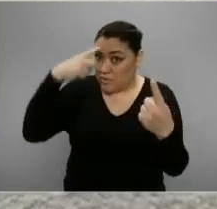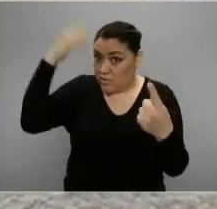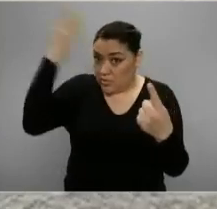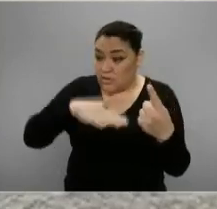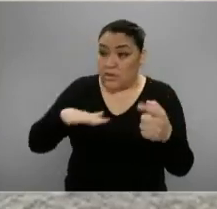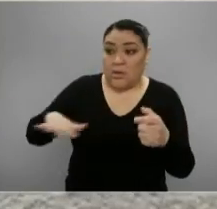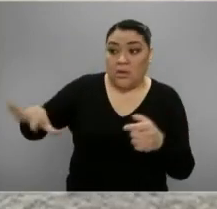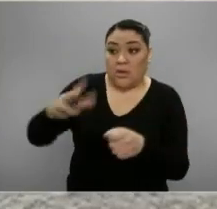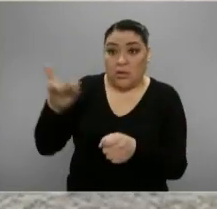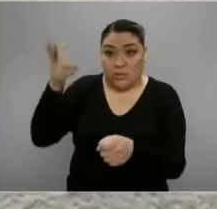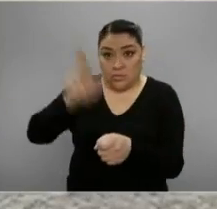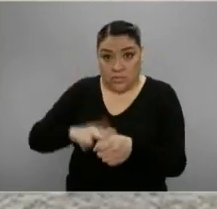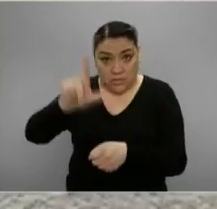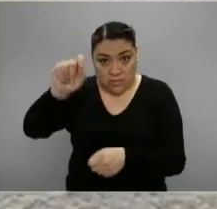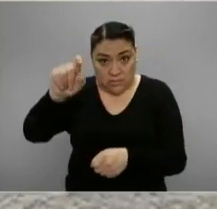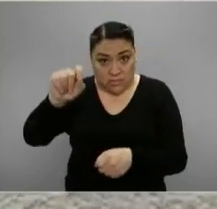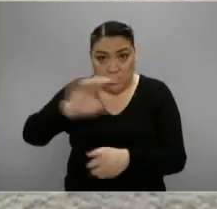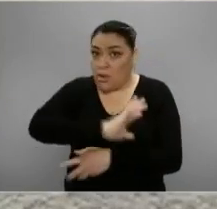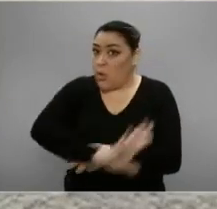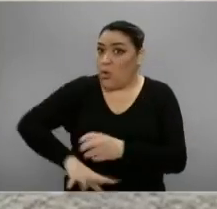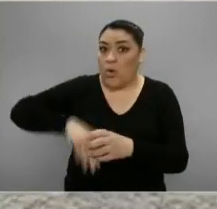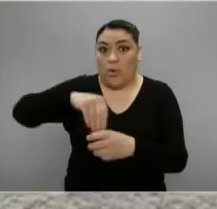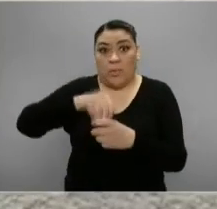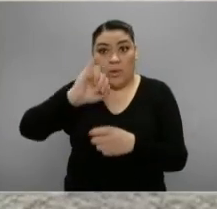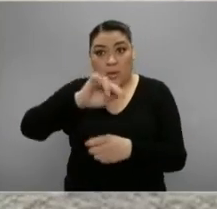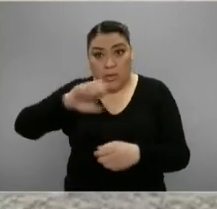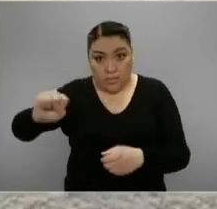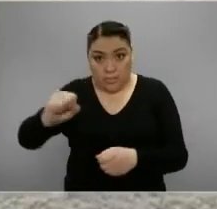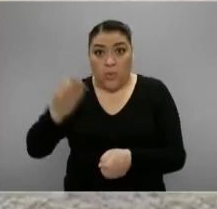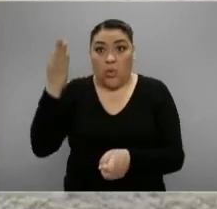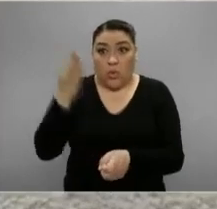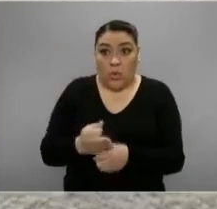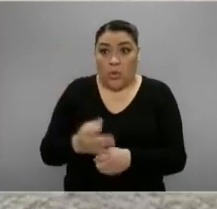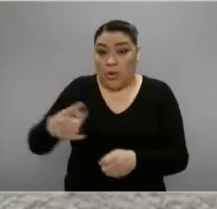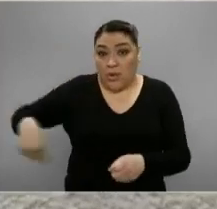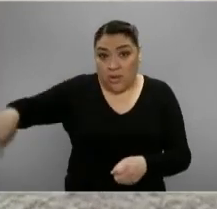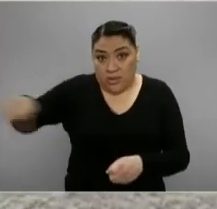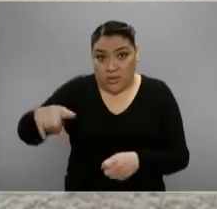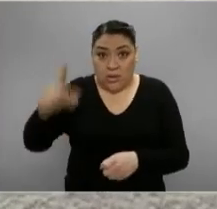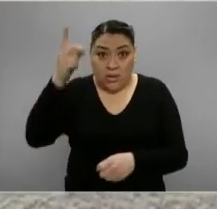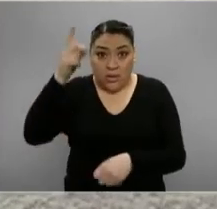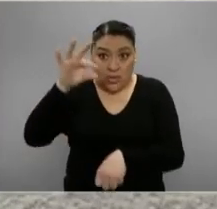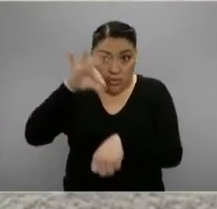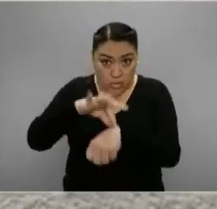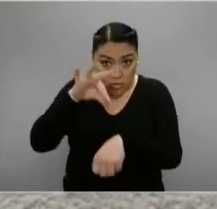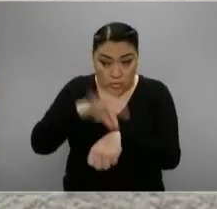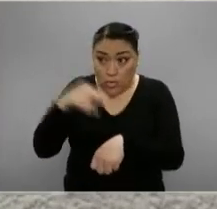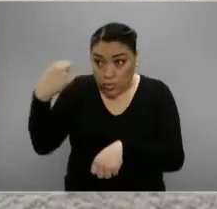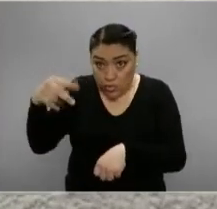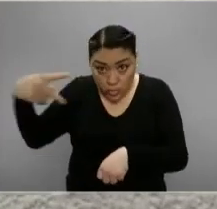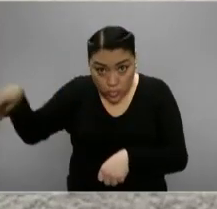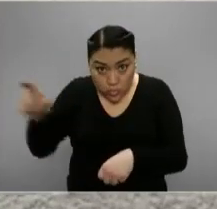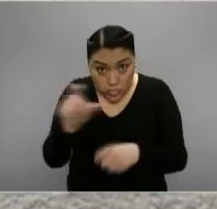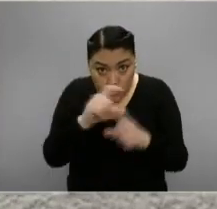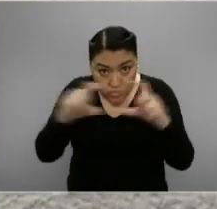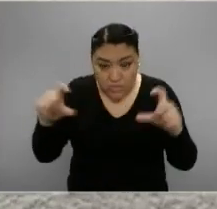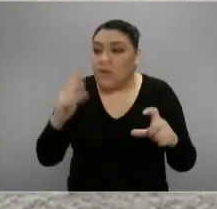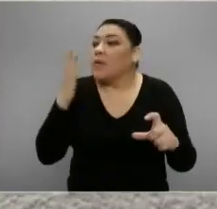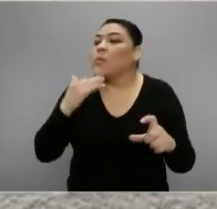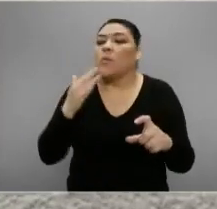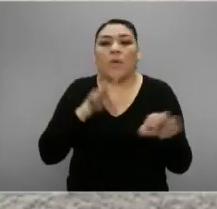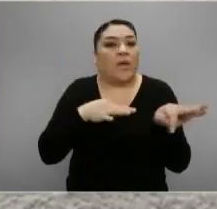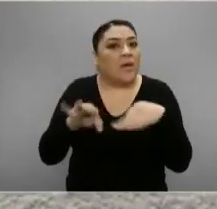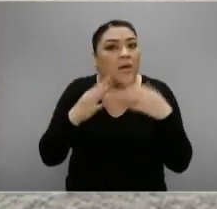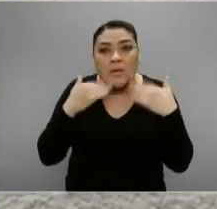Hospital 20 y en todo el instituto no labora actualmente ningún doctor con el nombre de quien usted